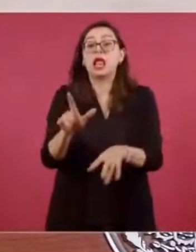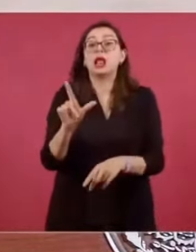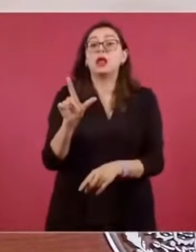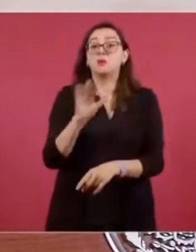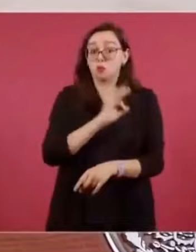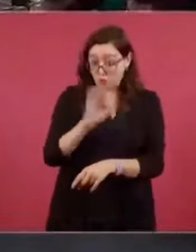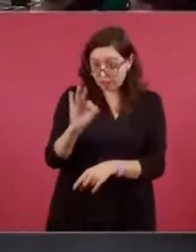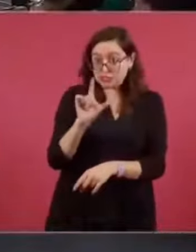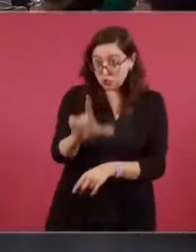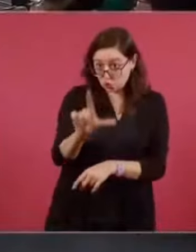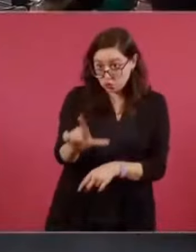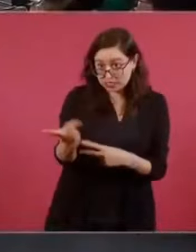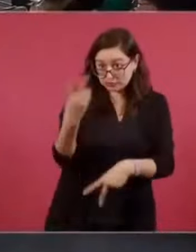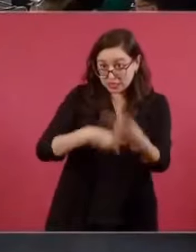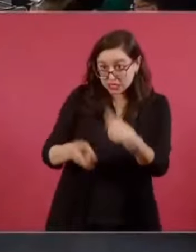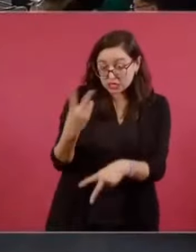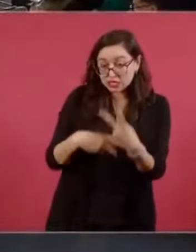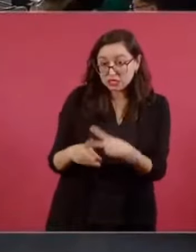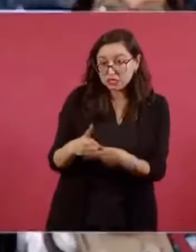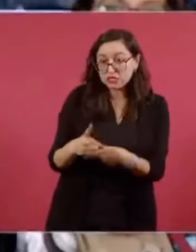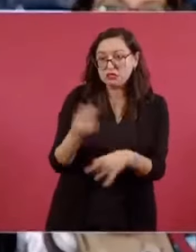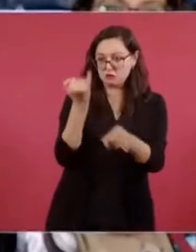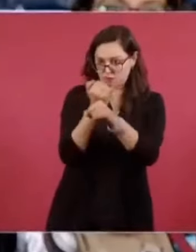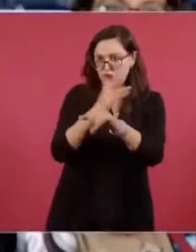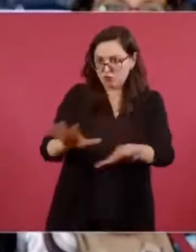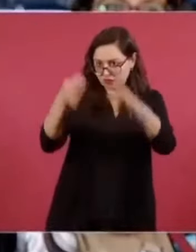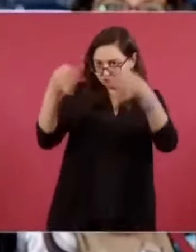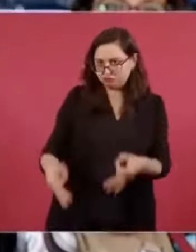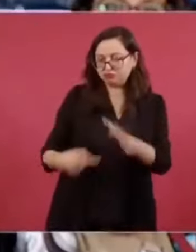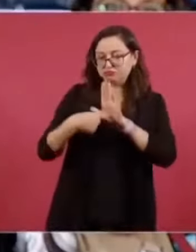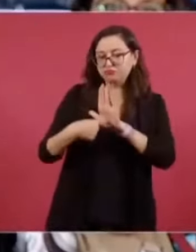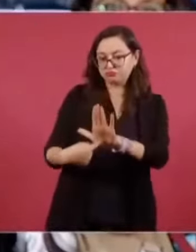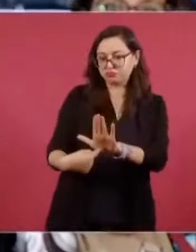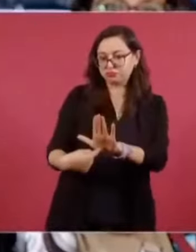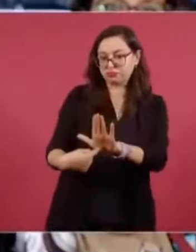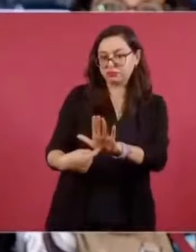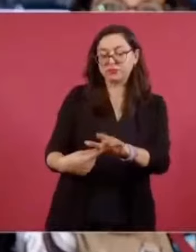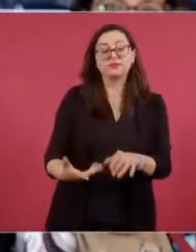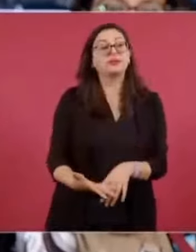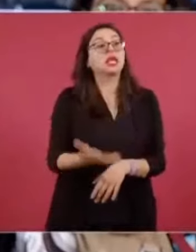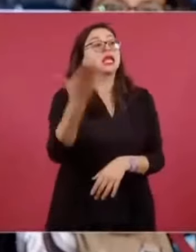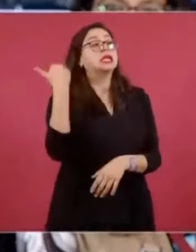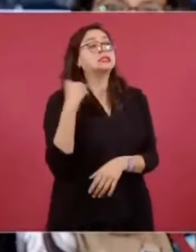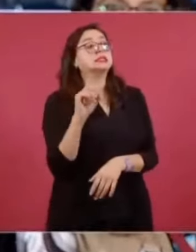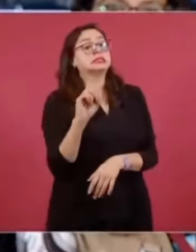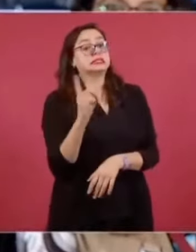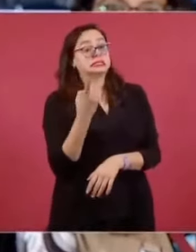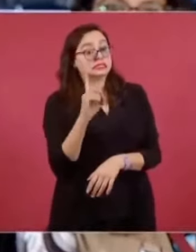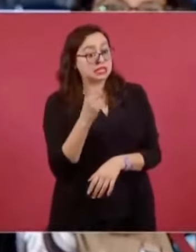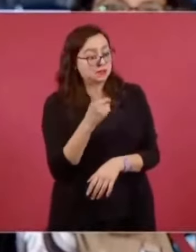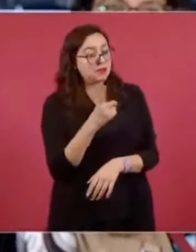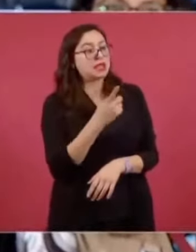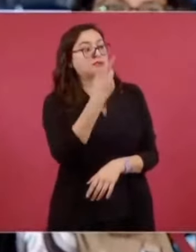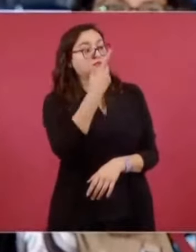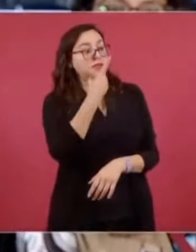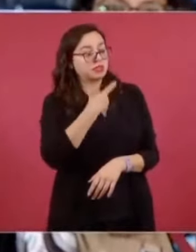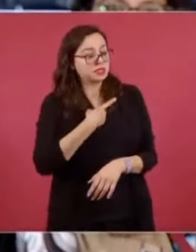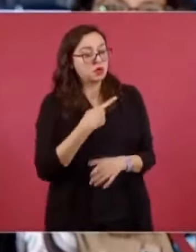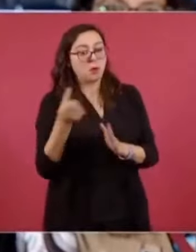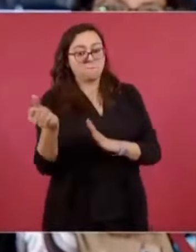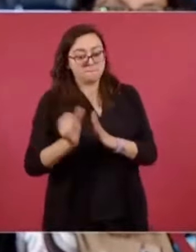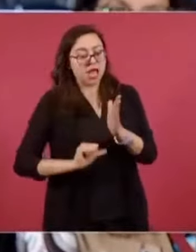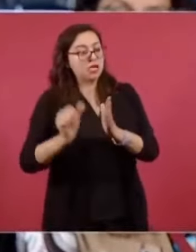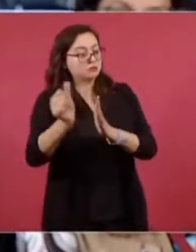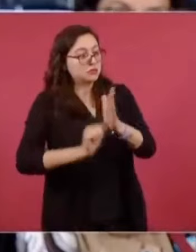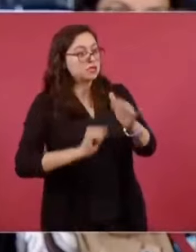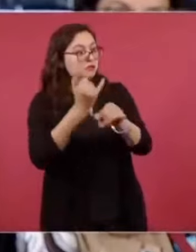y damos a conocer el informe. El mes de diciembre había comentado que mes con mes iban a estar compartiendo este informe. Sí, lo